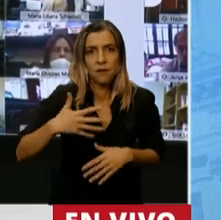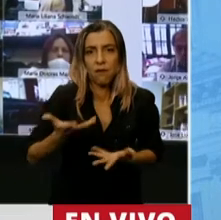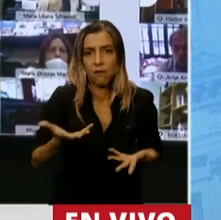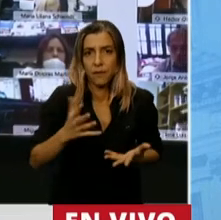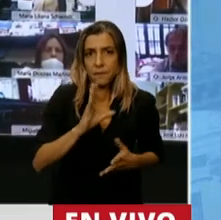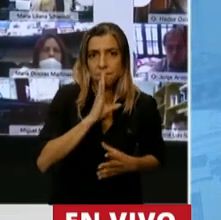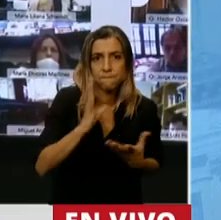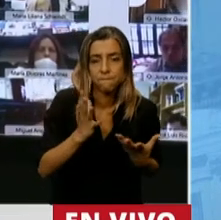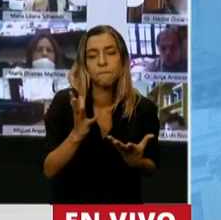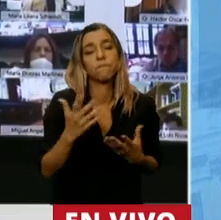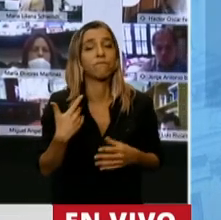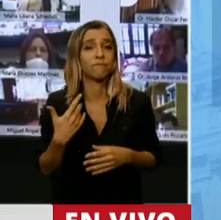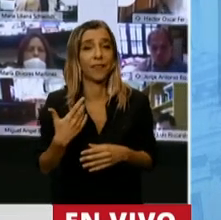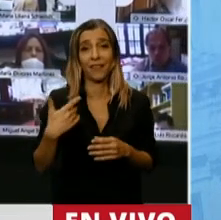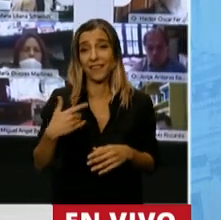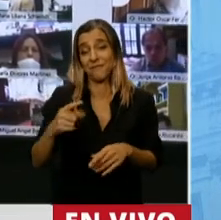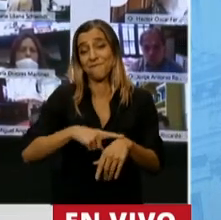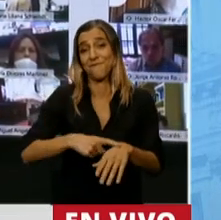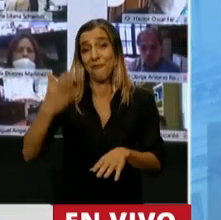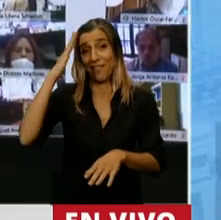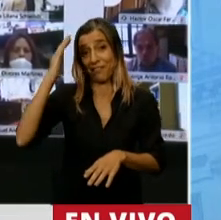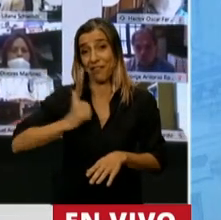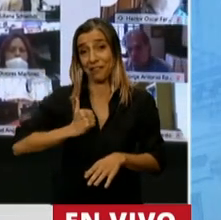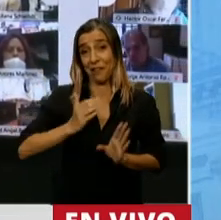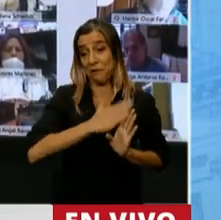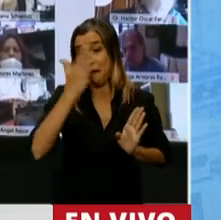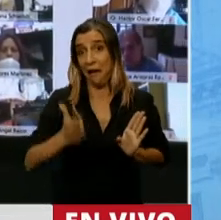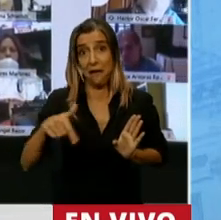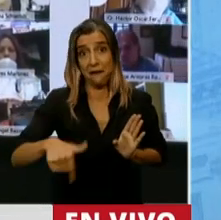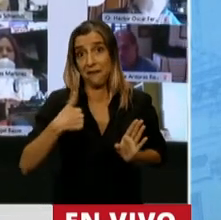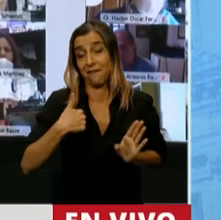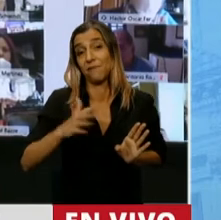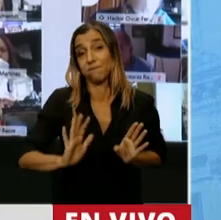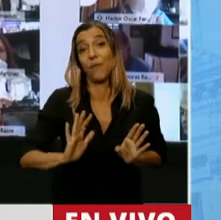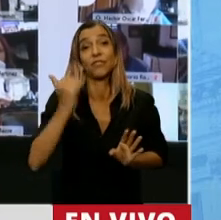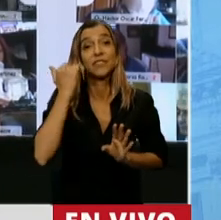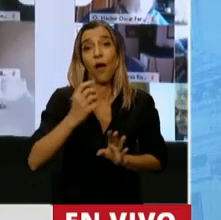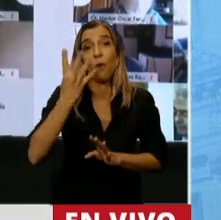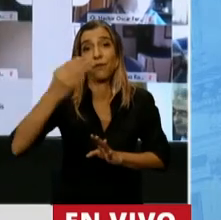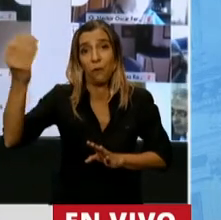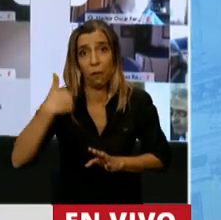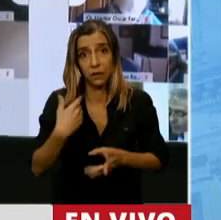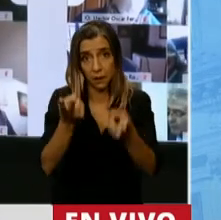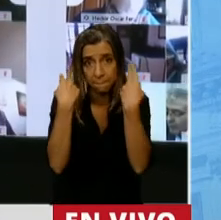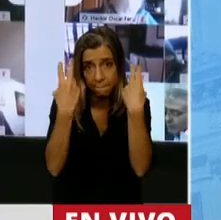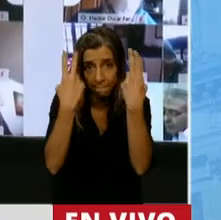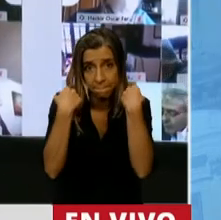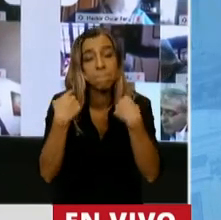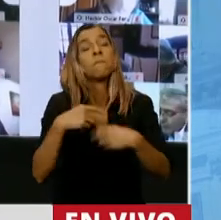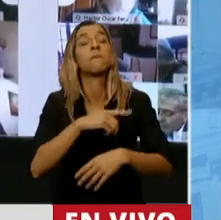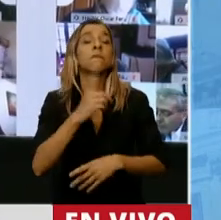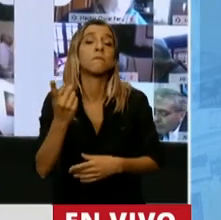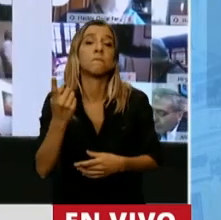en la historia reciente desde la dictadura, esta parte para ser más preciso. El primero se